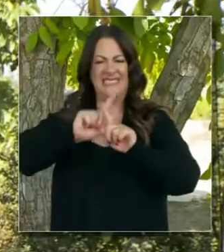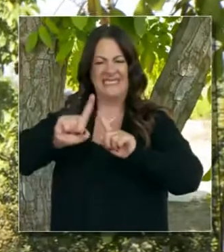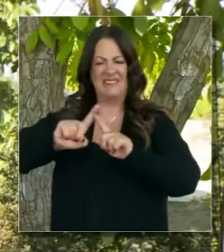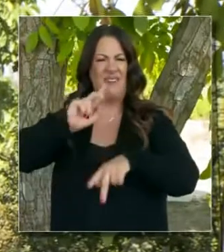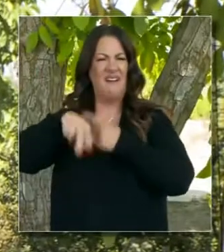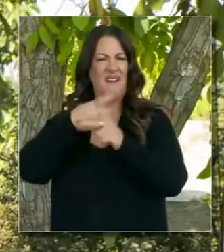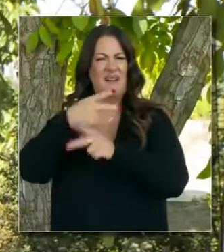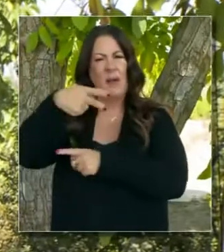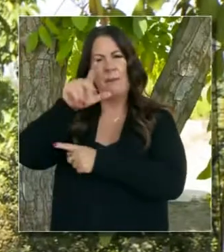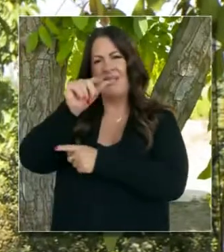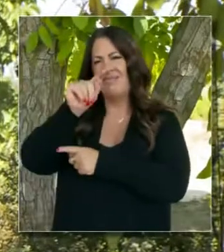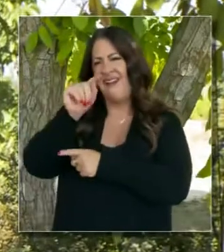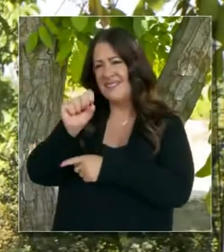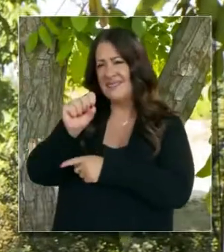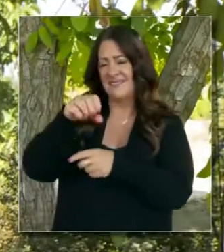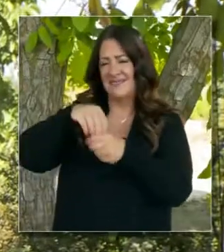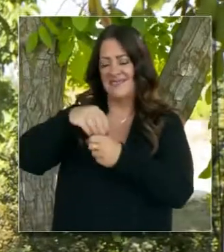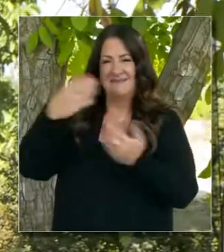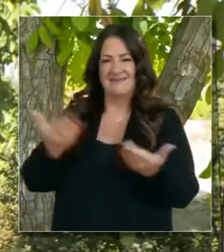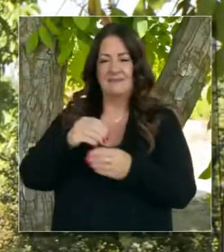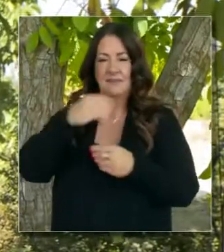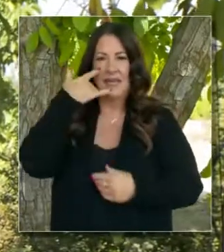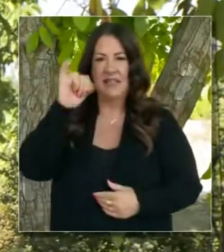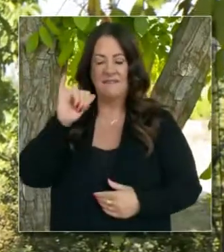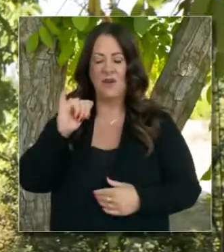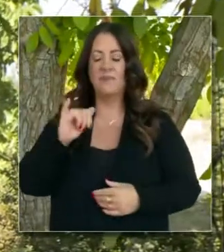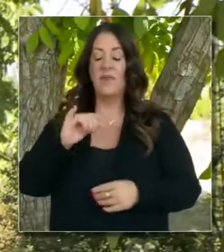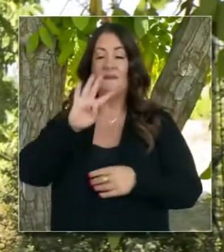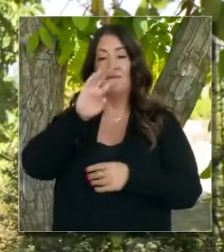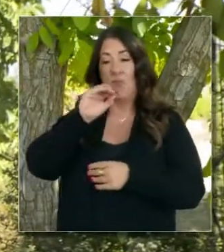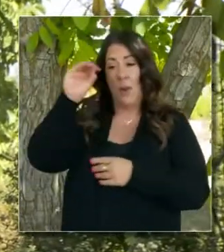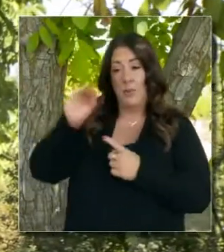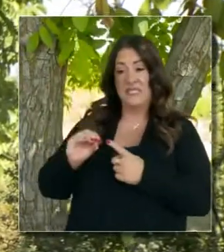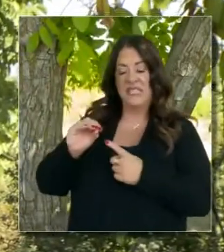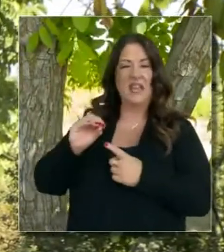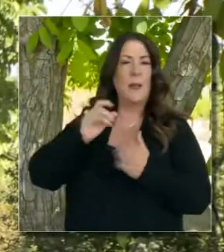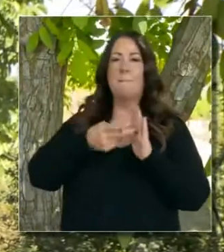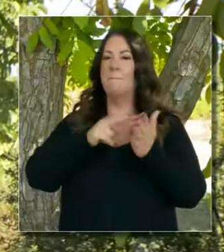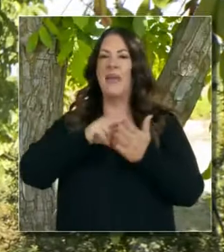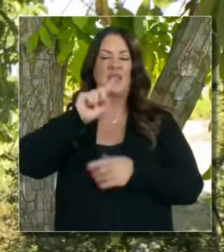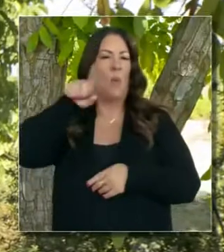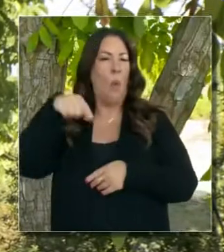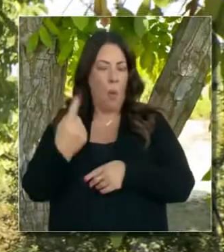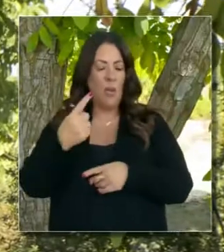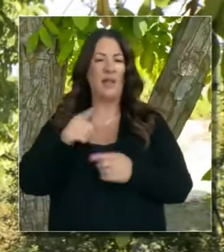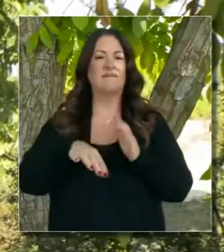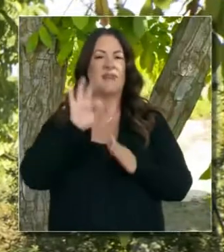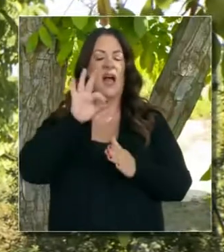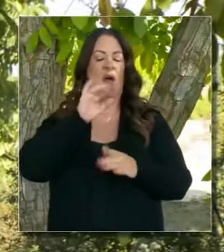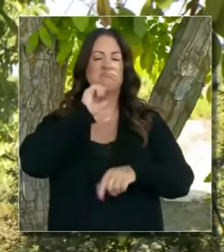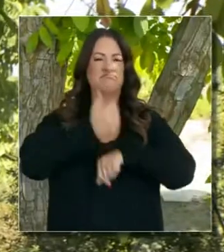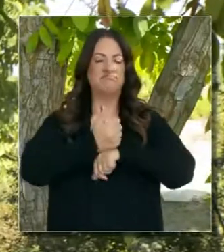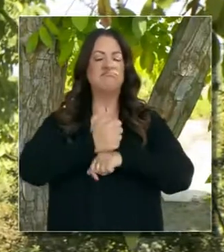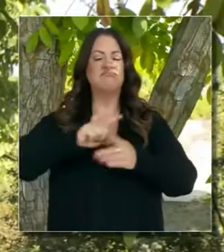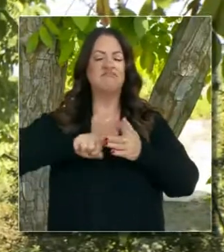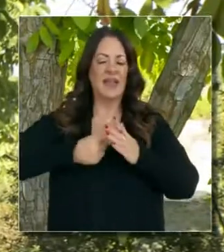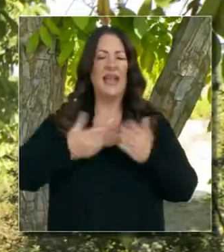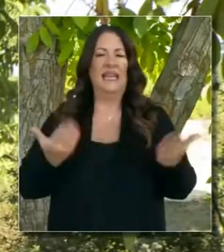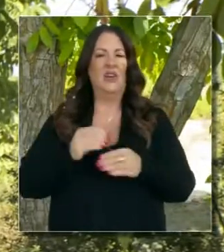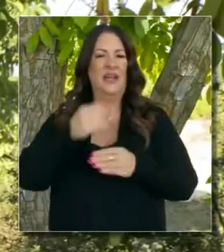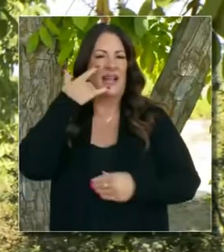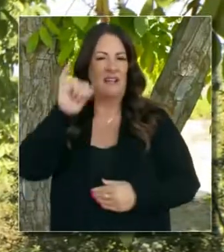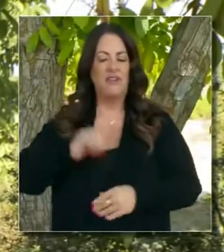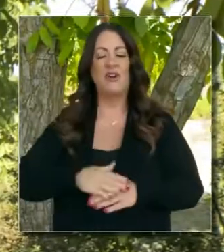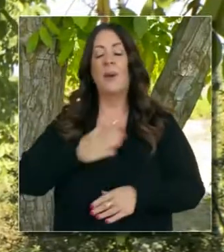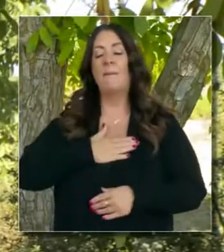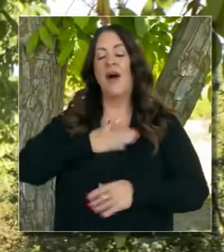,500 plantas en el Estado de California. 40% de estas son nativas endémicas en el Estado